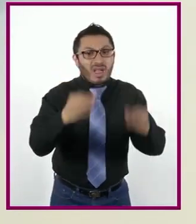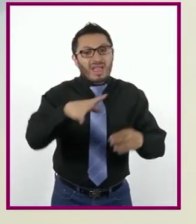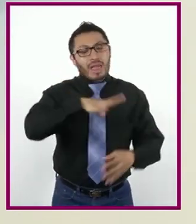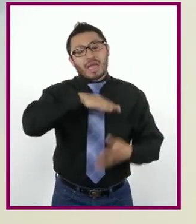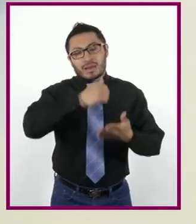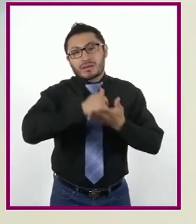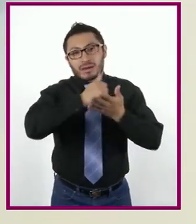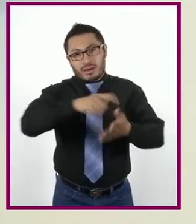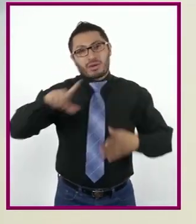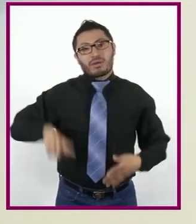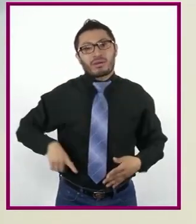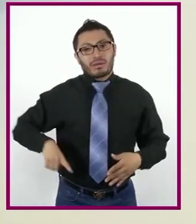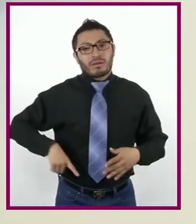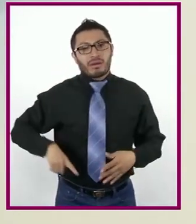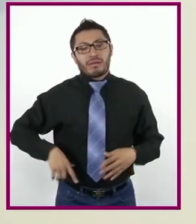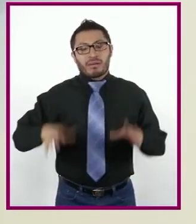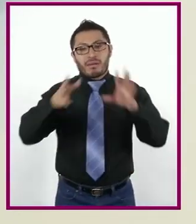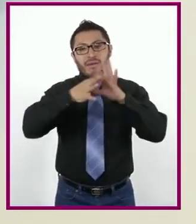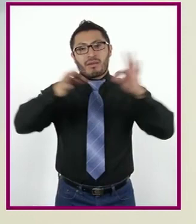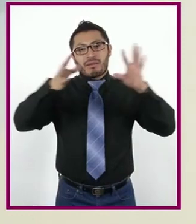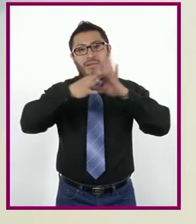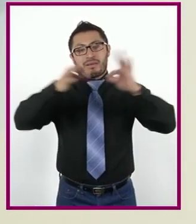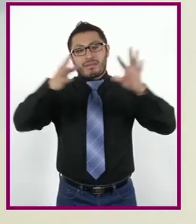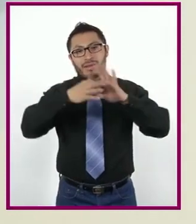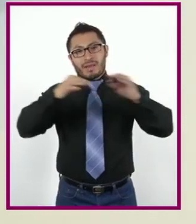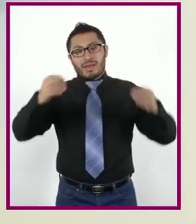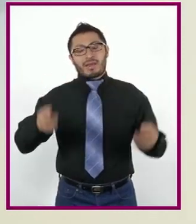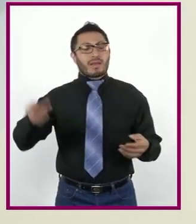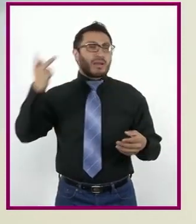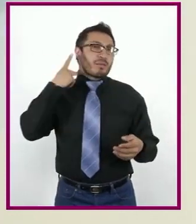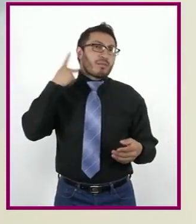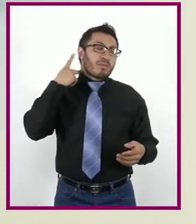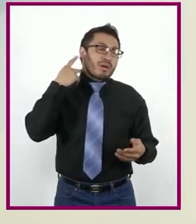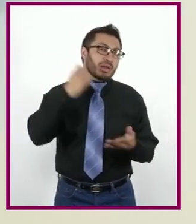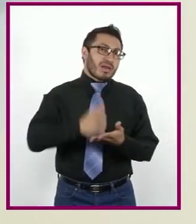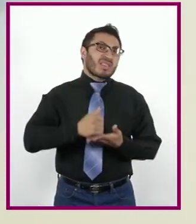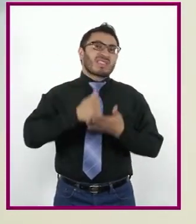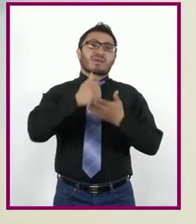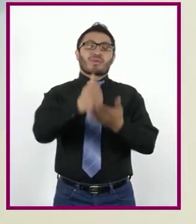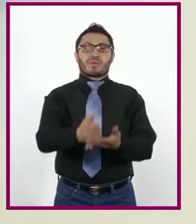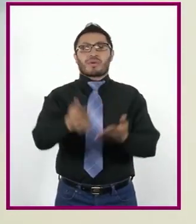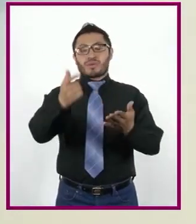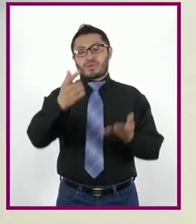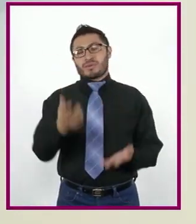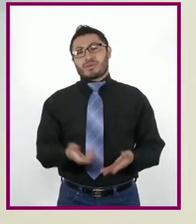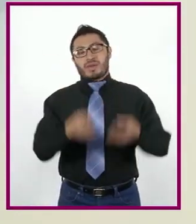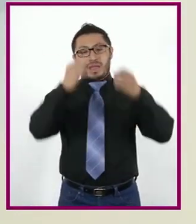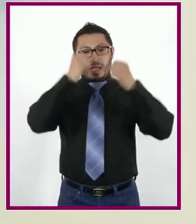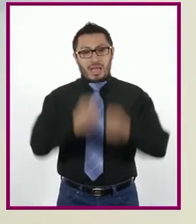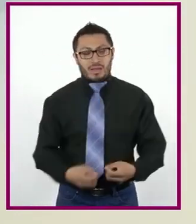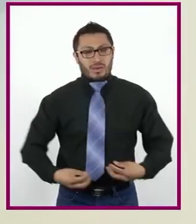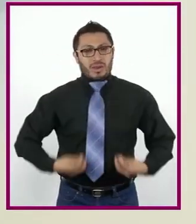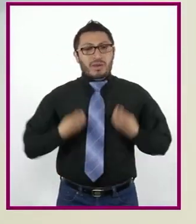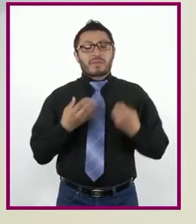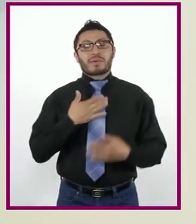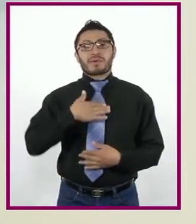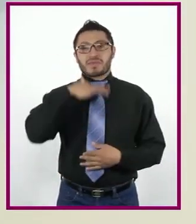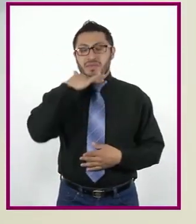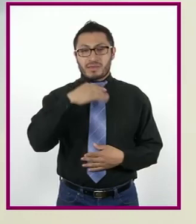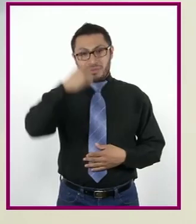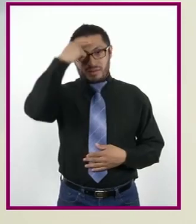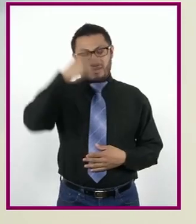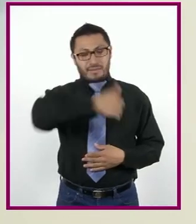ayudan a los gobiernos a definir políticas que contribuyen a garantizar la calidad de vida de las personas.